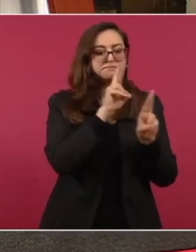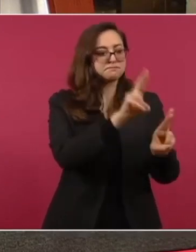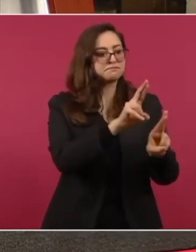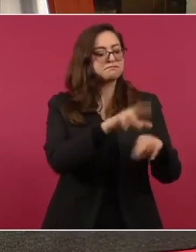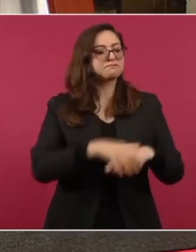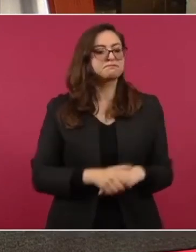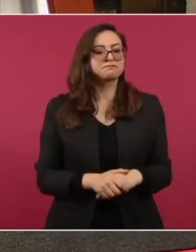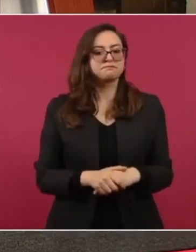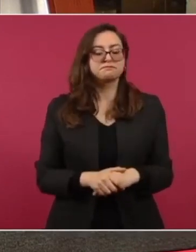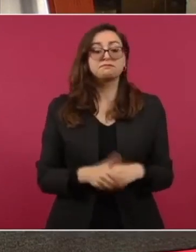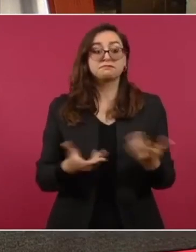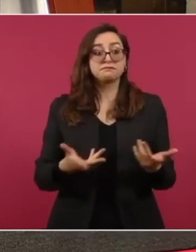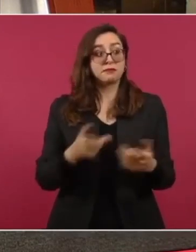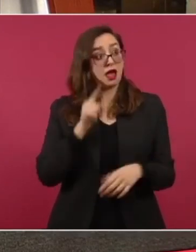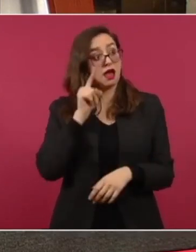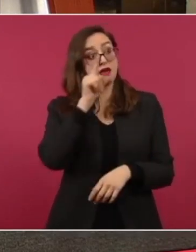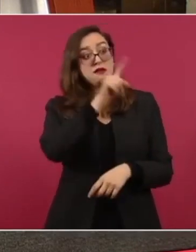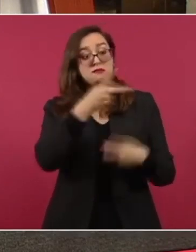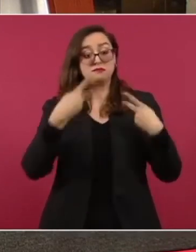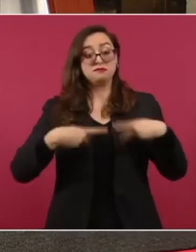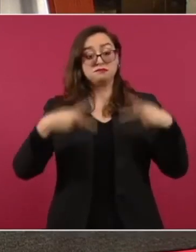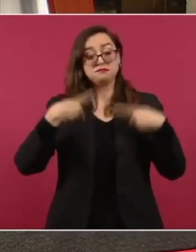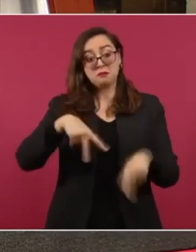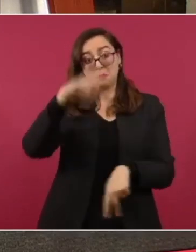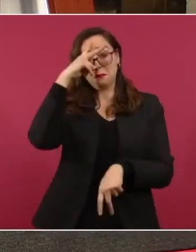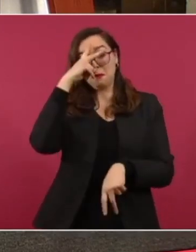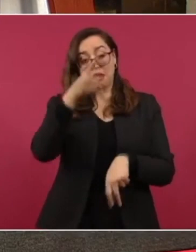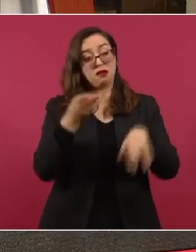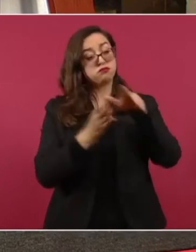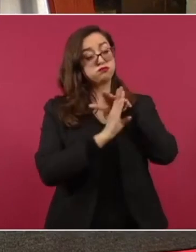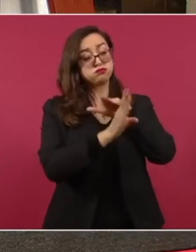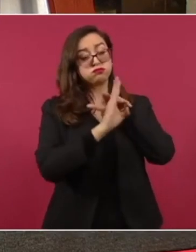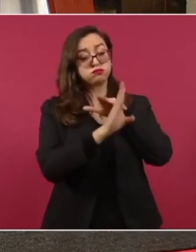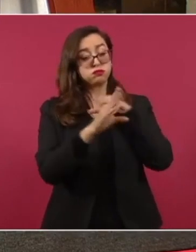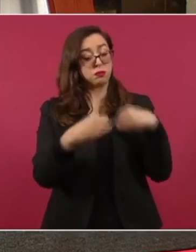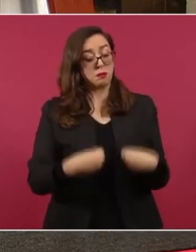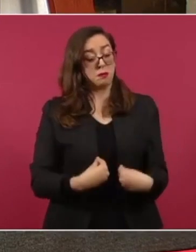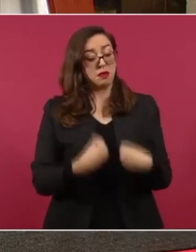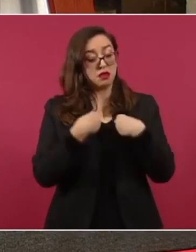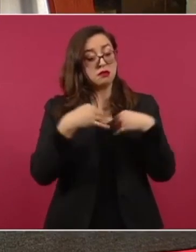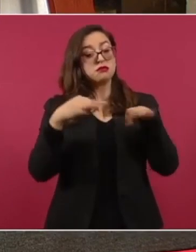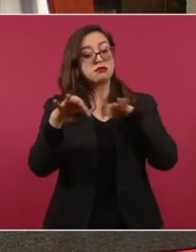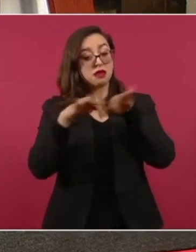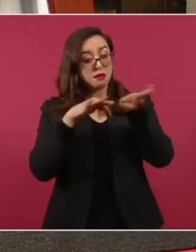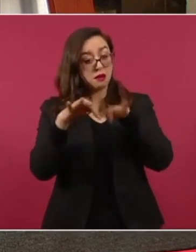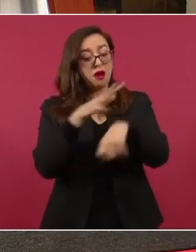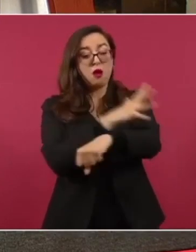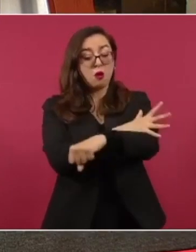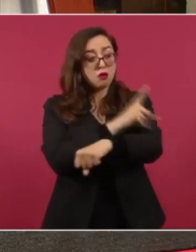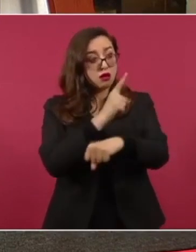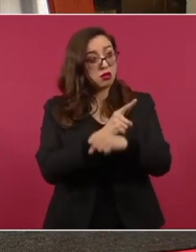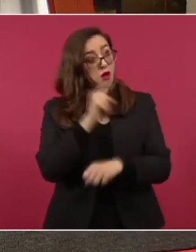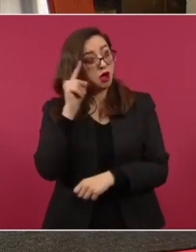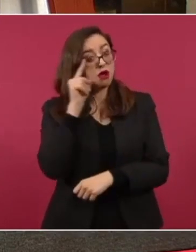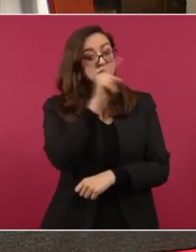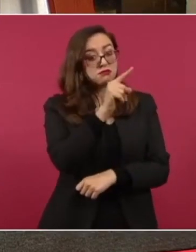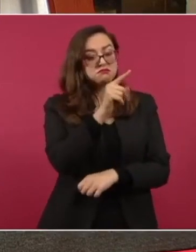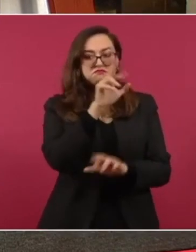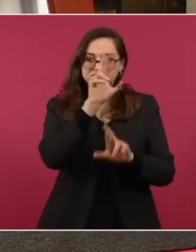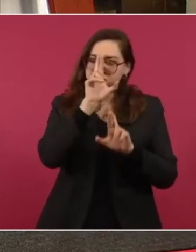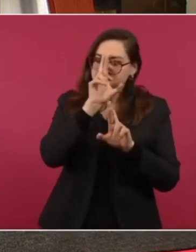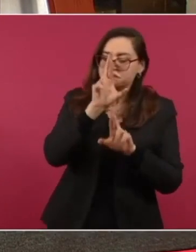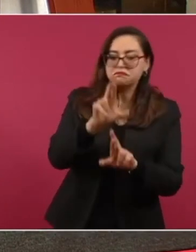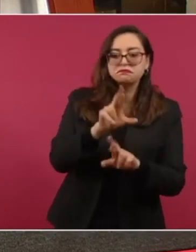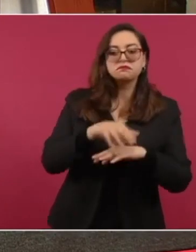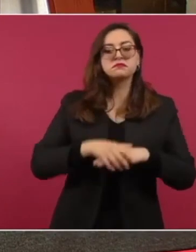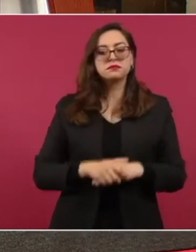nuestros paisanos que viven y trabajan honradamente en Estados Unidos y que